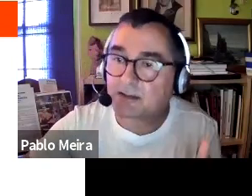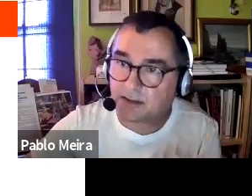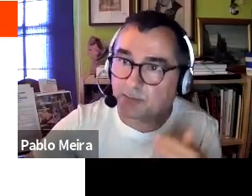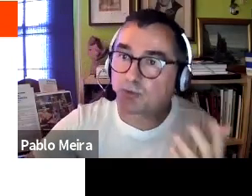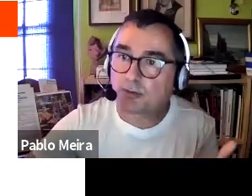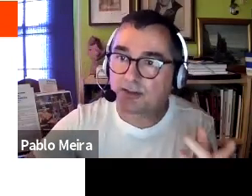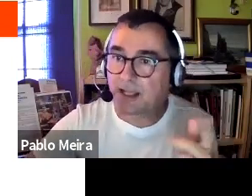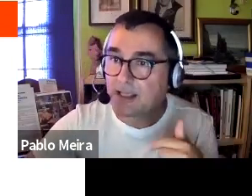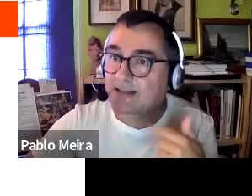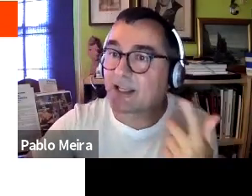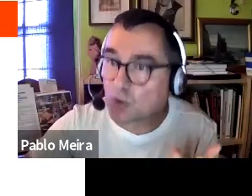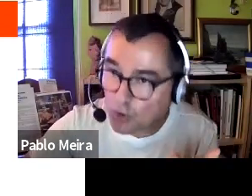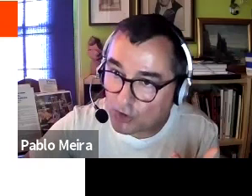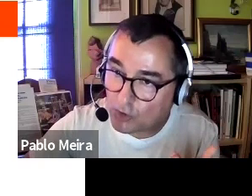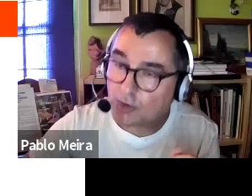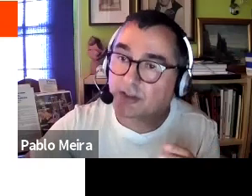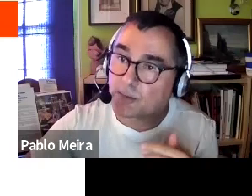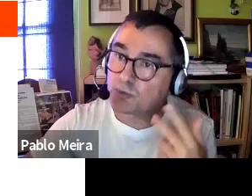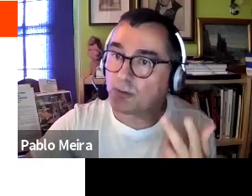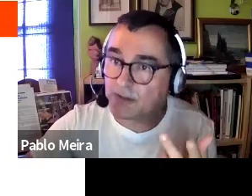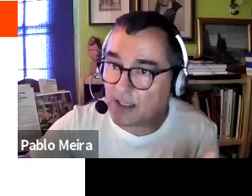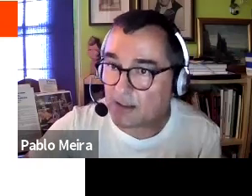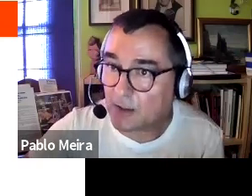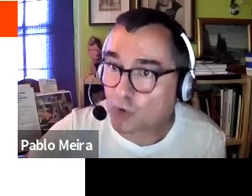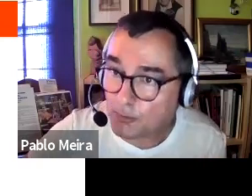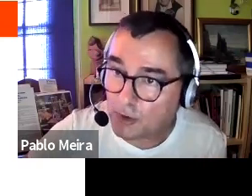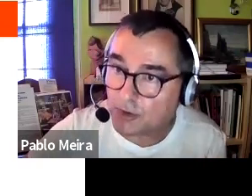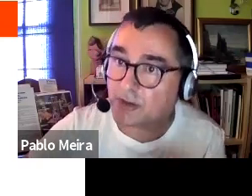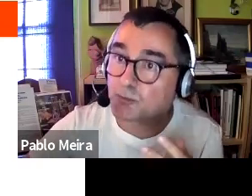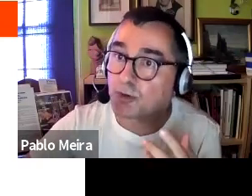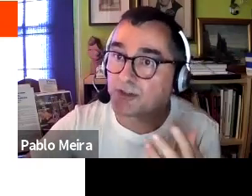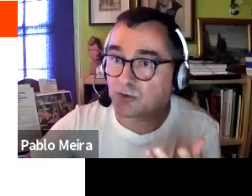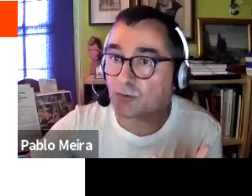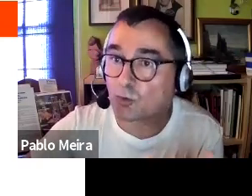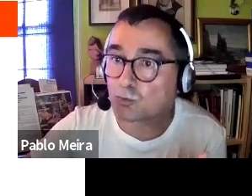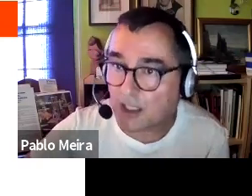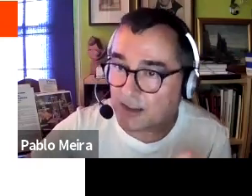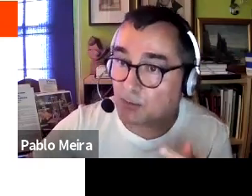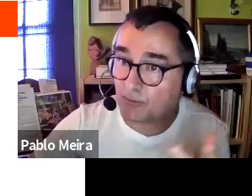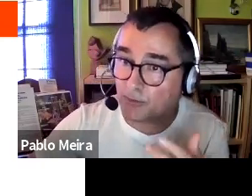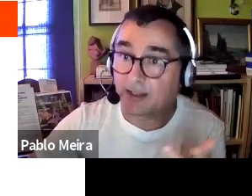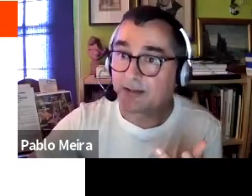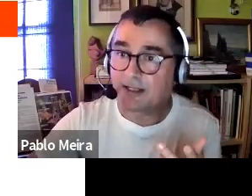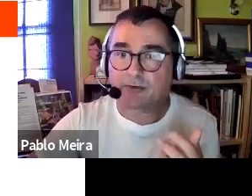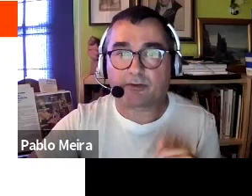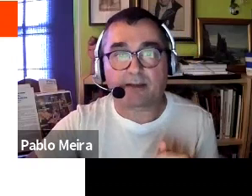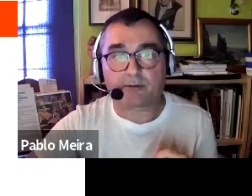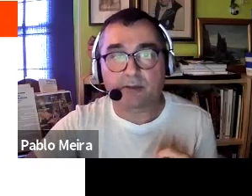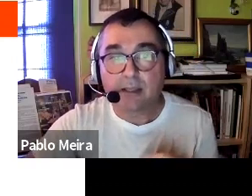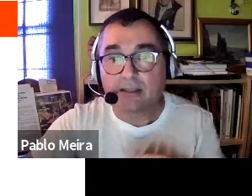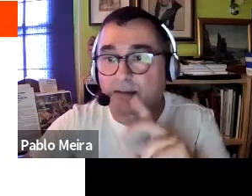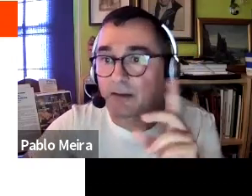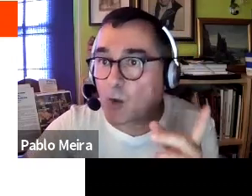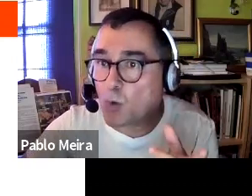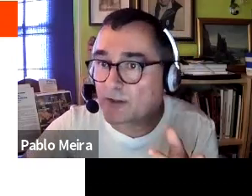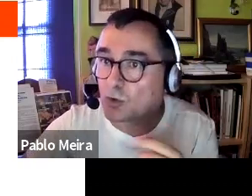optimistas desde el punto de vista tecnológico y desde el punto de vista económico y desde el punto de vista sociocultural, de la evolución de la sociedad,